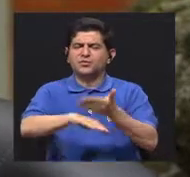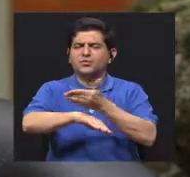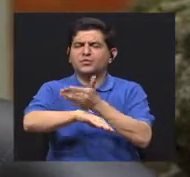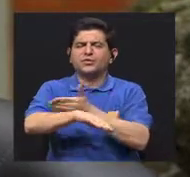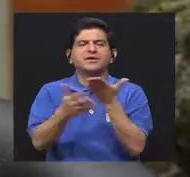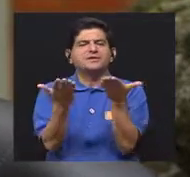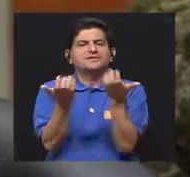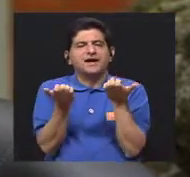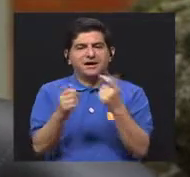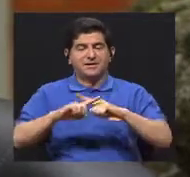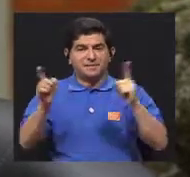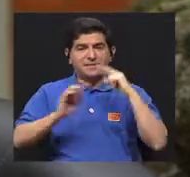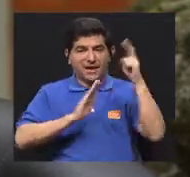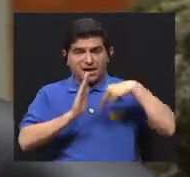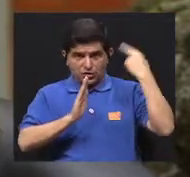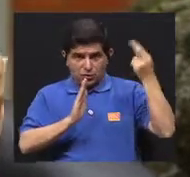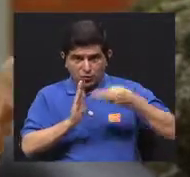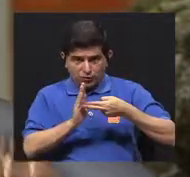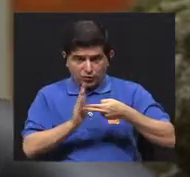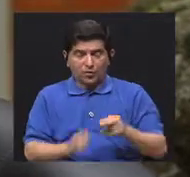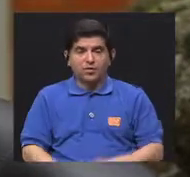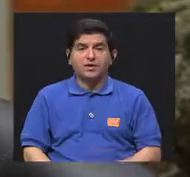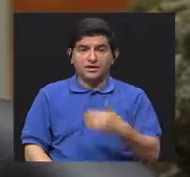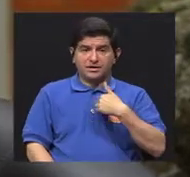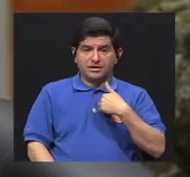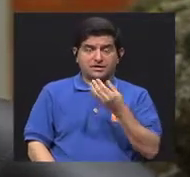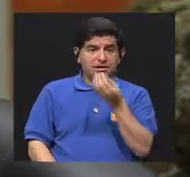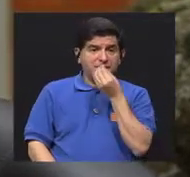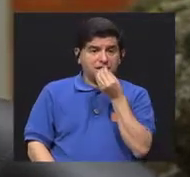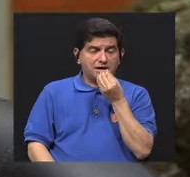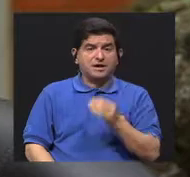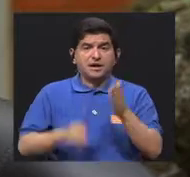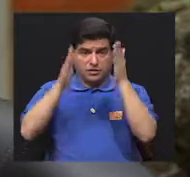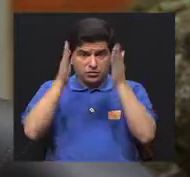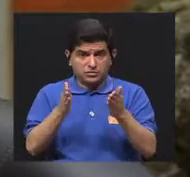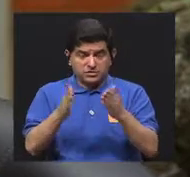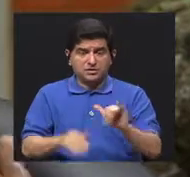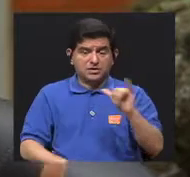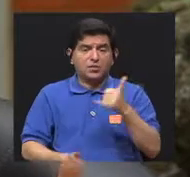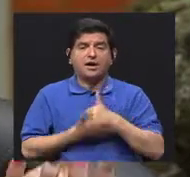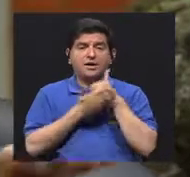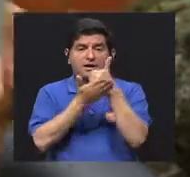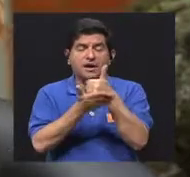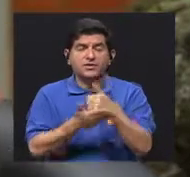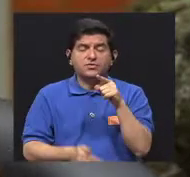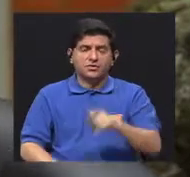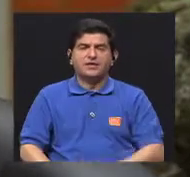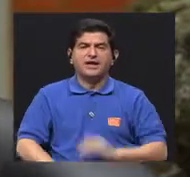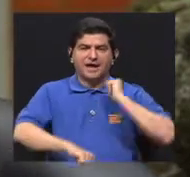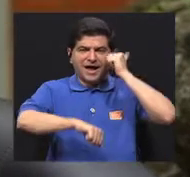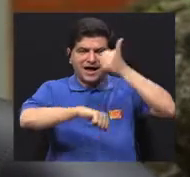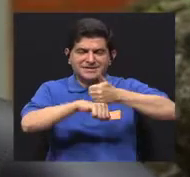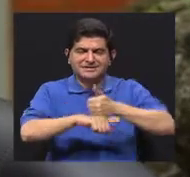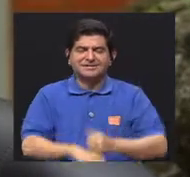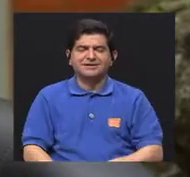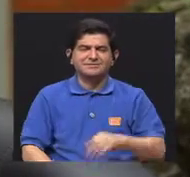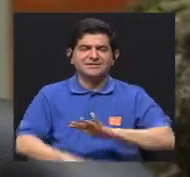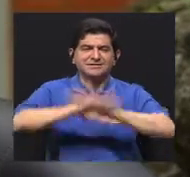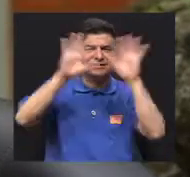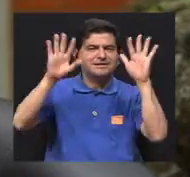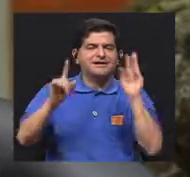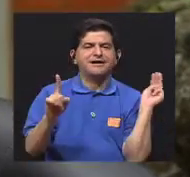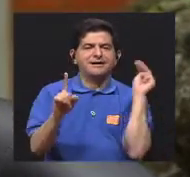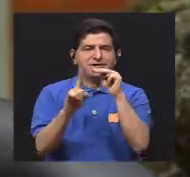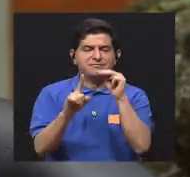mejorar, pero el rol del nutricionista en ese sentido viene a ser como ayudarle a aterrizar esas metas, ¿verdad?